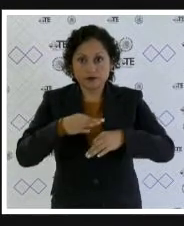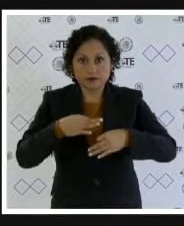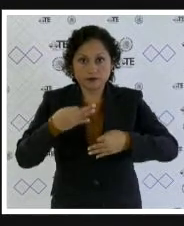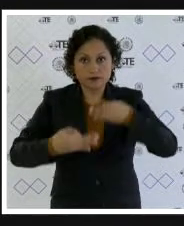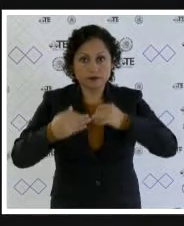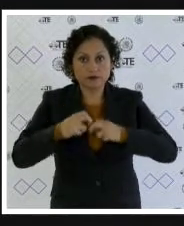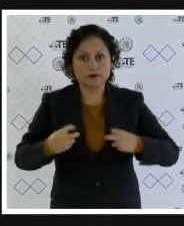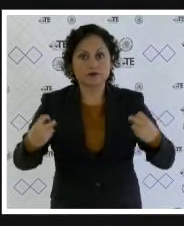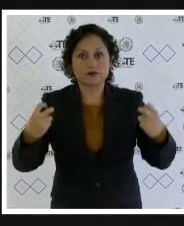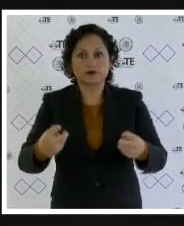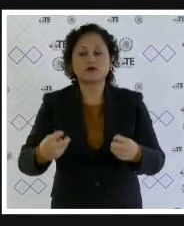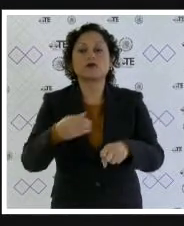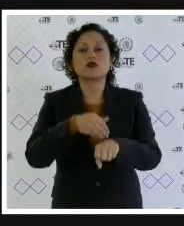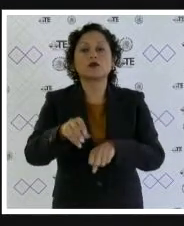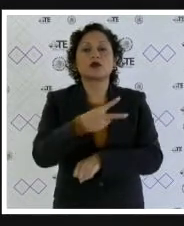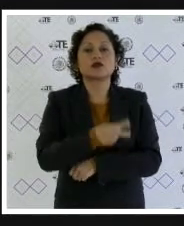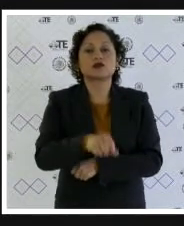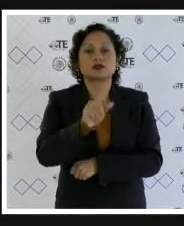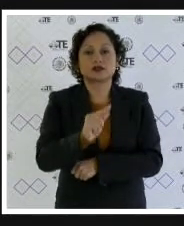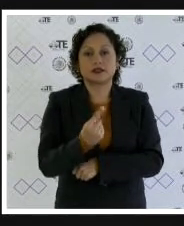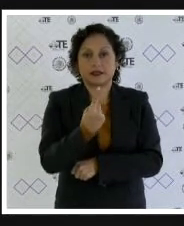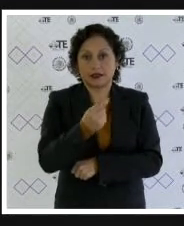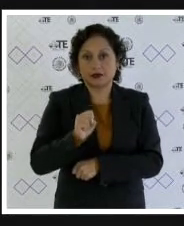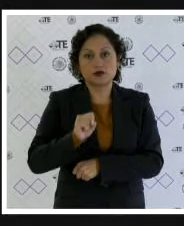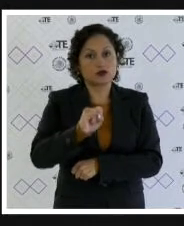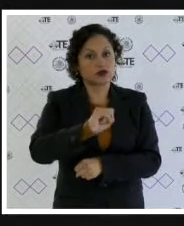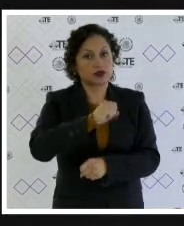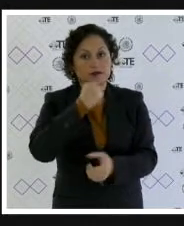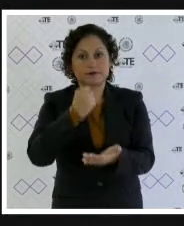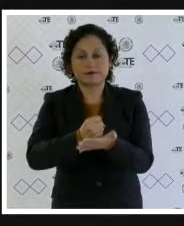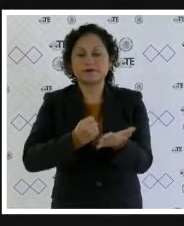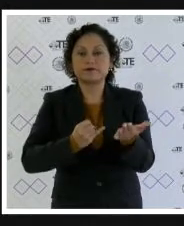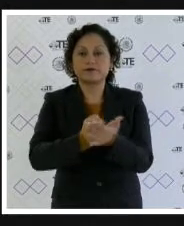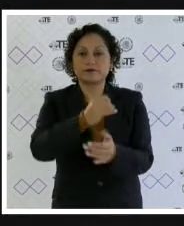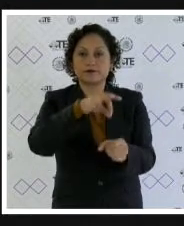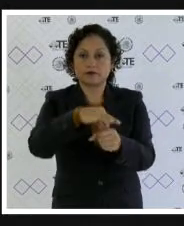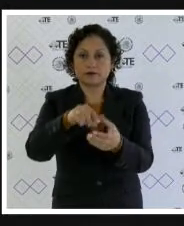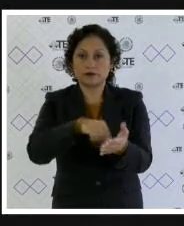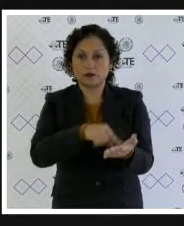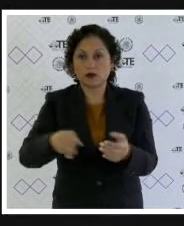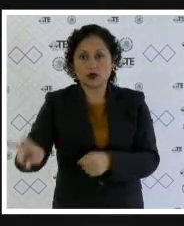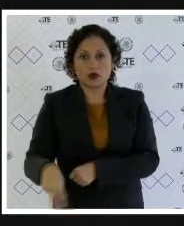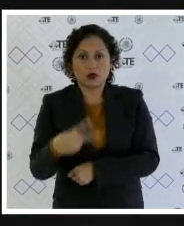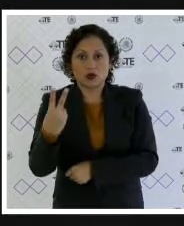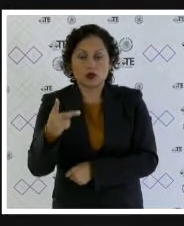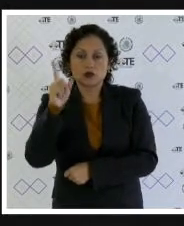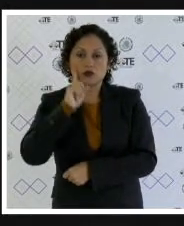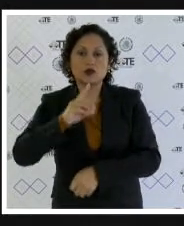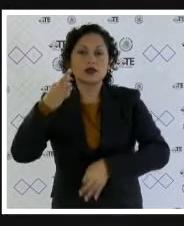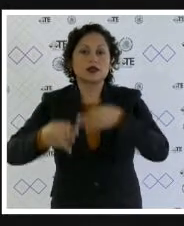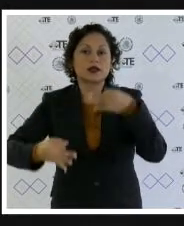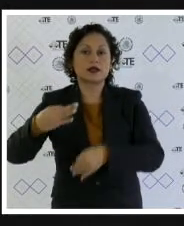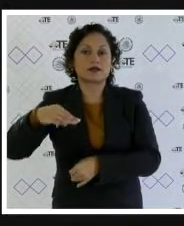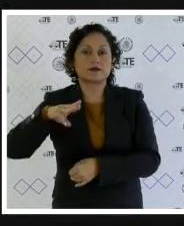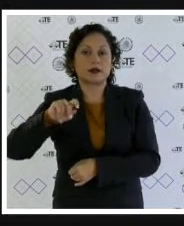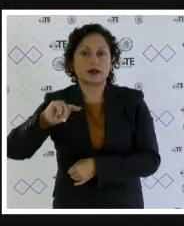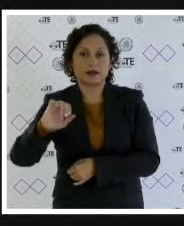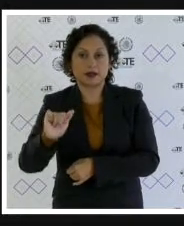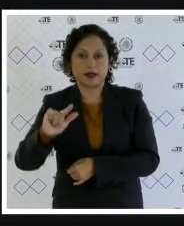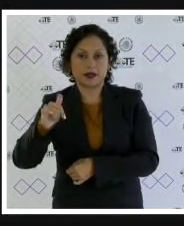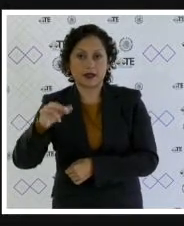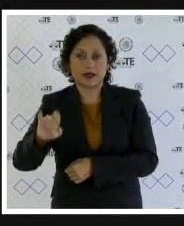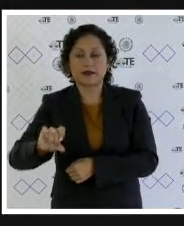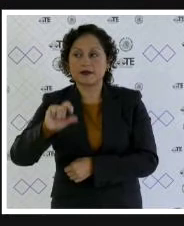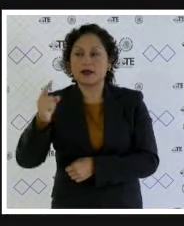resolución del juicio electoral doscientos setenta y uno ha sido aprobado por una enmidad de votos con los votos concurrentes anunciados por la magistrada Marta Alejandra Chávez Camarena y el